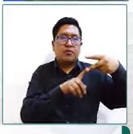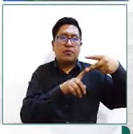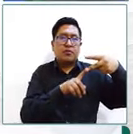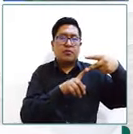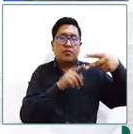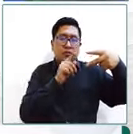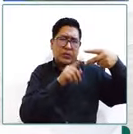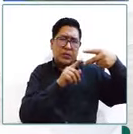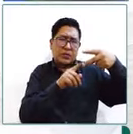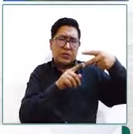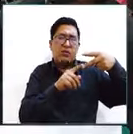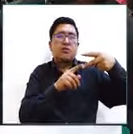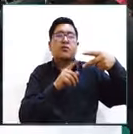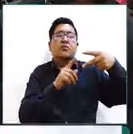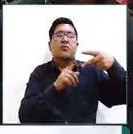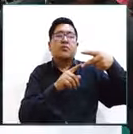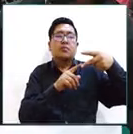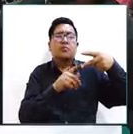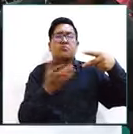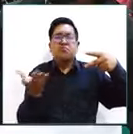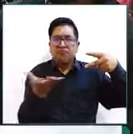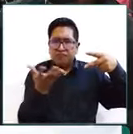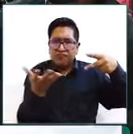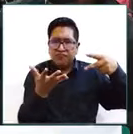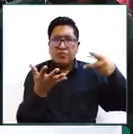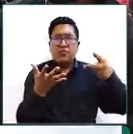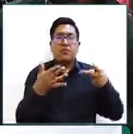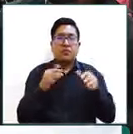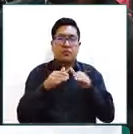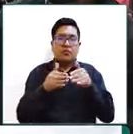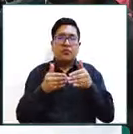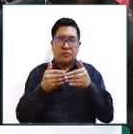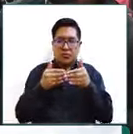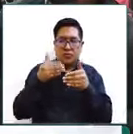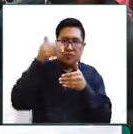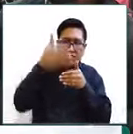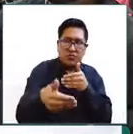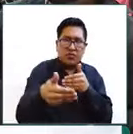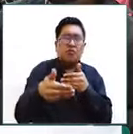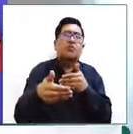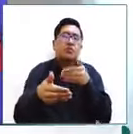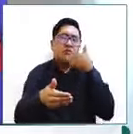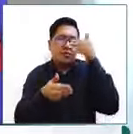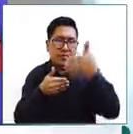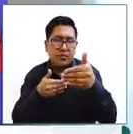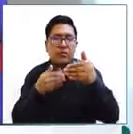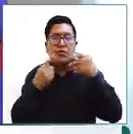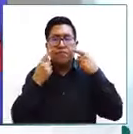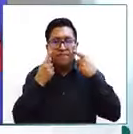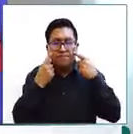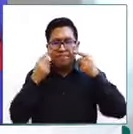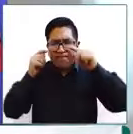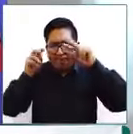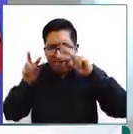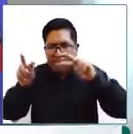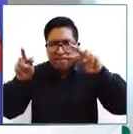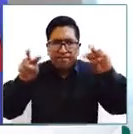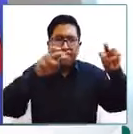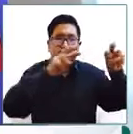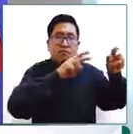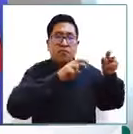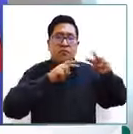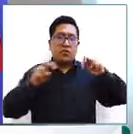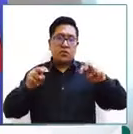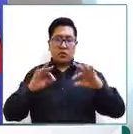etapa, ahí está, que es la etapa diagnóstica, justamente a raíz de la identificación de familia,